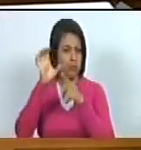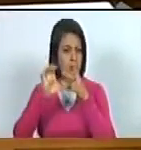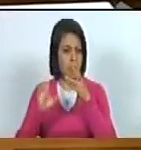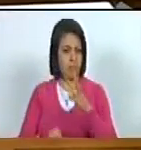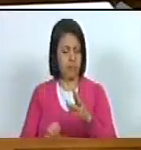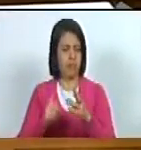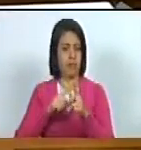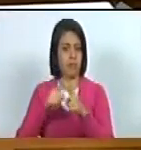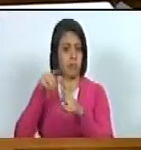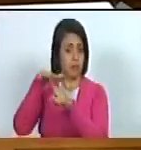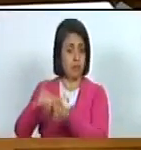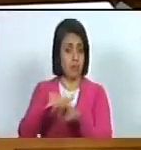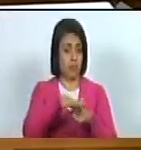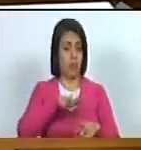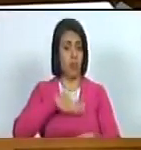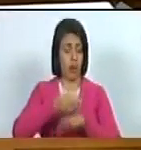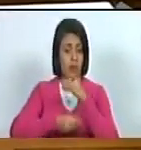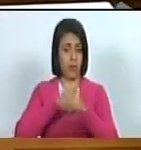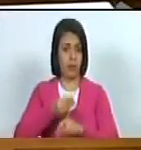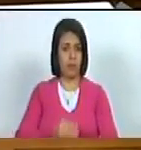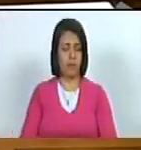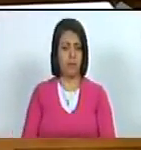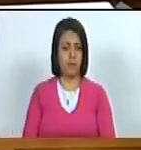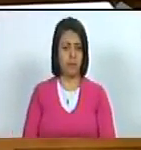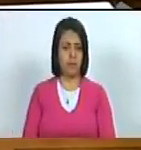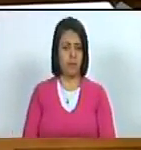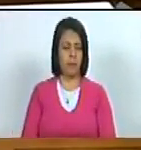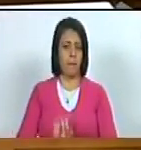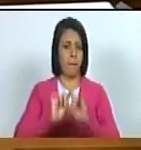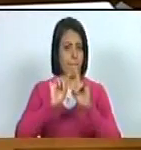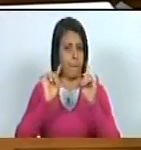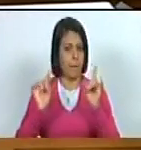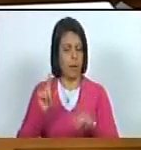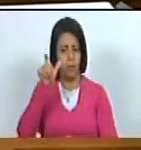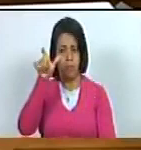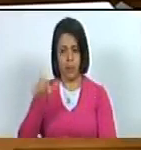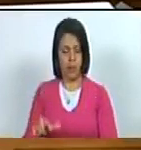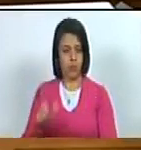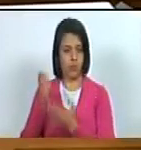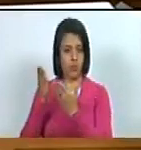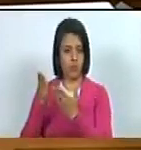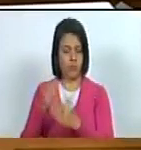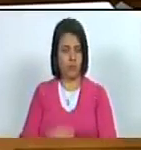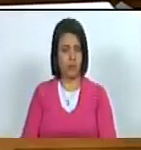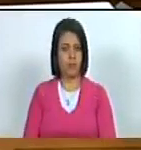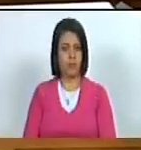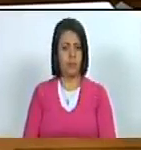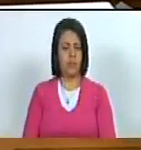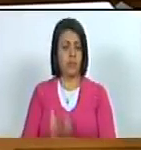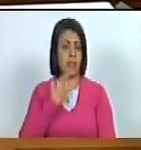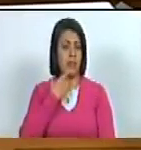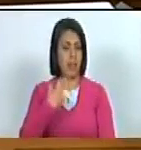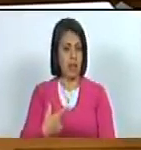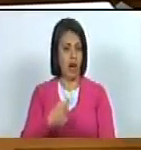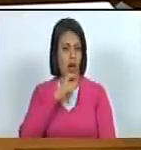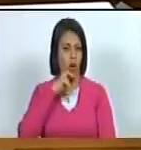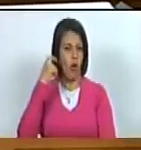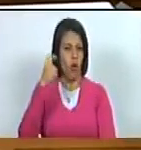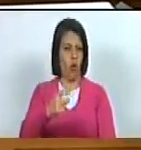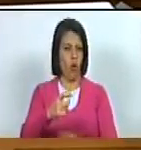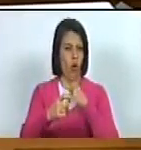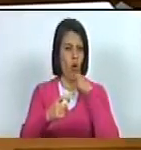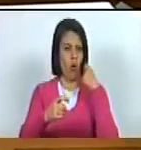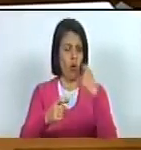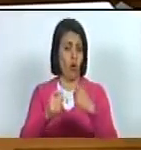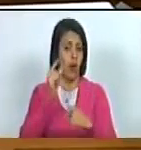discriminatorio que ese comentario puede tener pero una persona que exprese tanto odio hacia lo